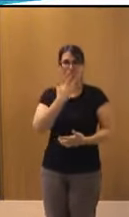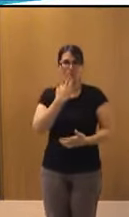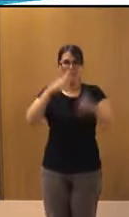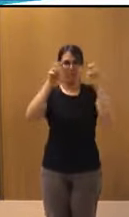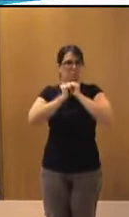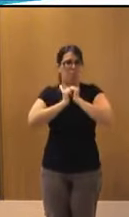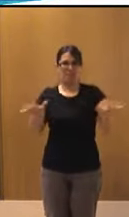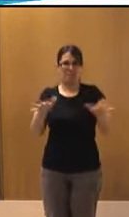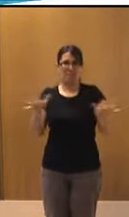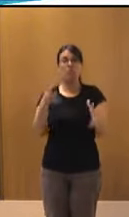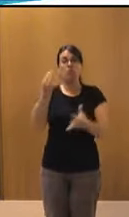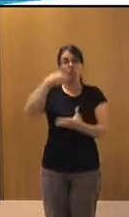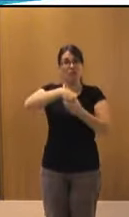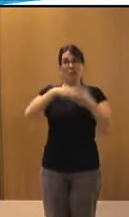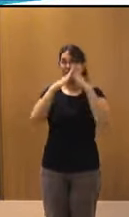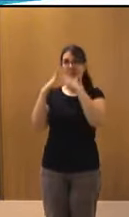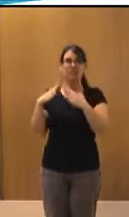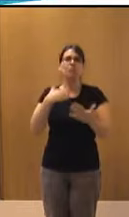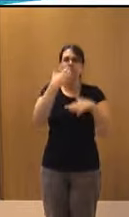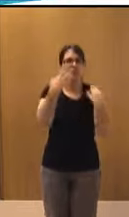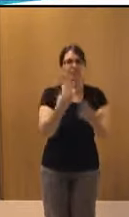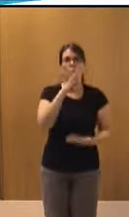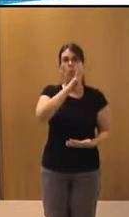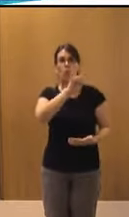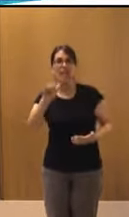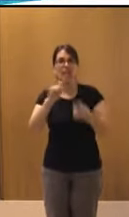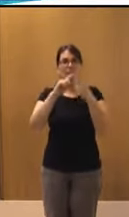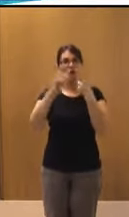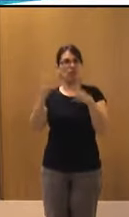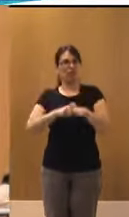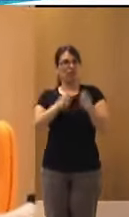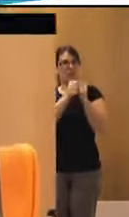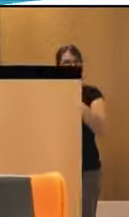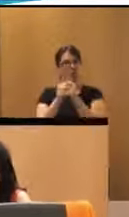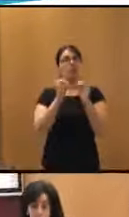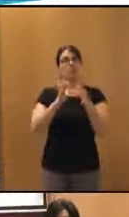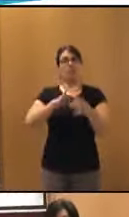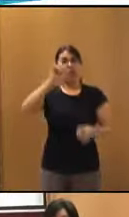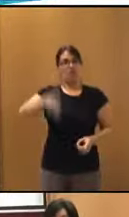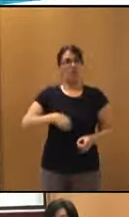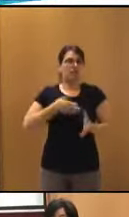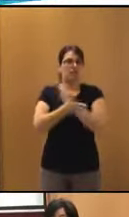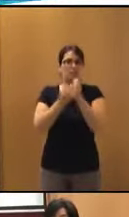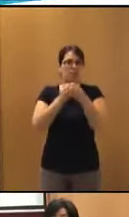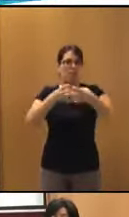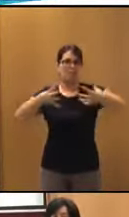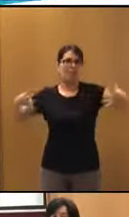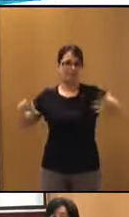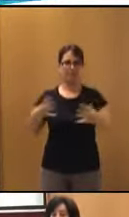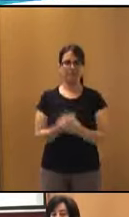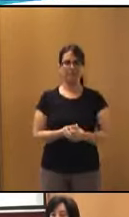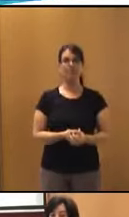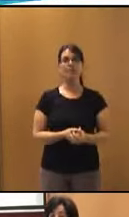nuestros hogares se ha ido introduciendo la Wii y otro tipo de consolas. Por otra parte, como